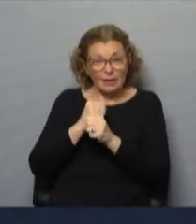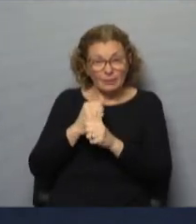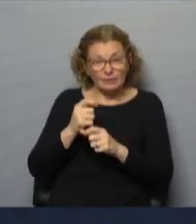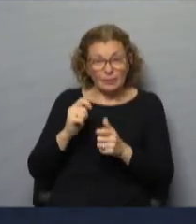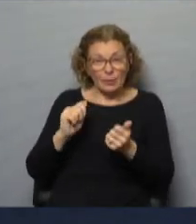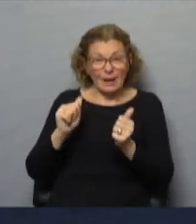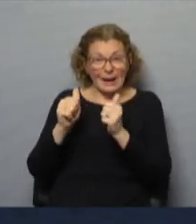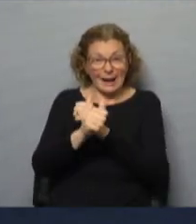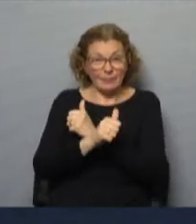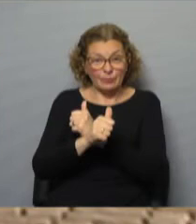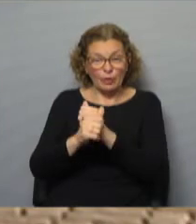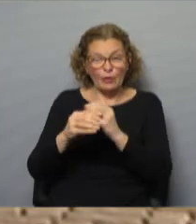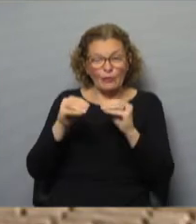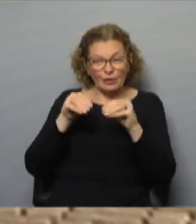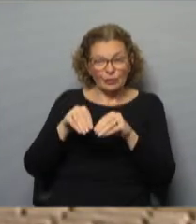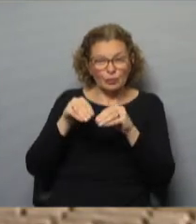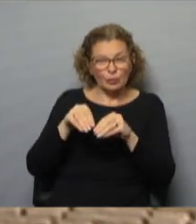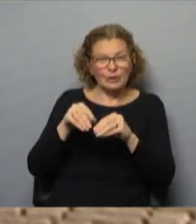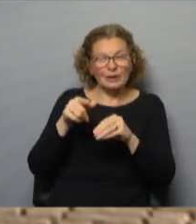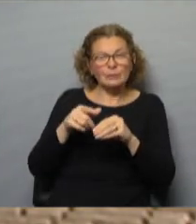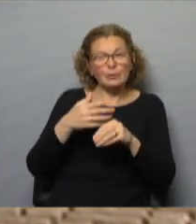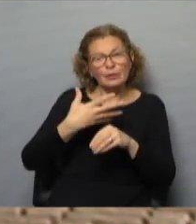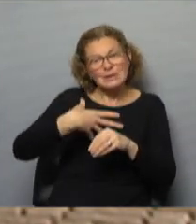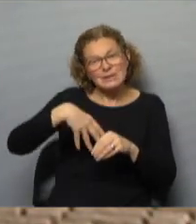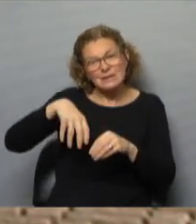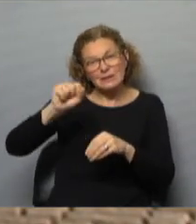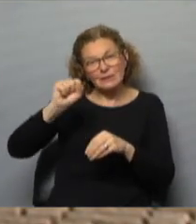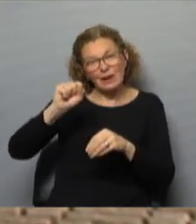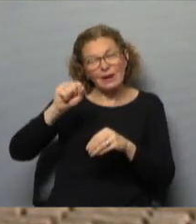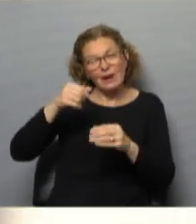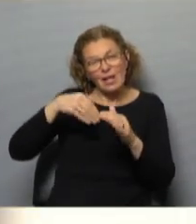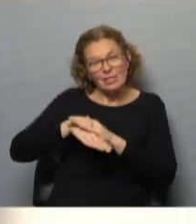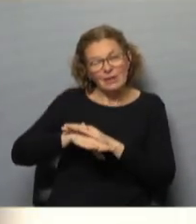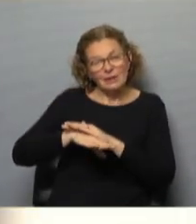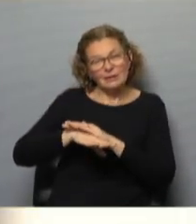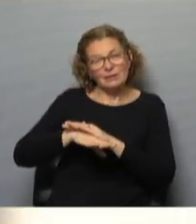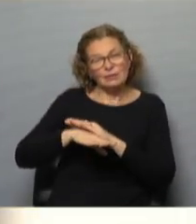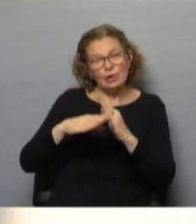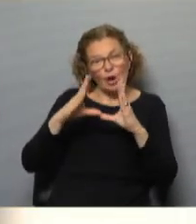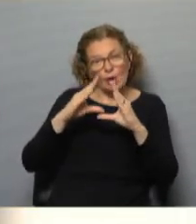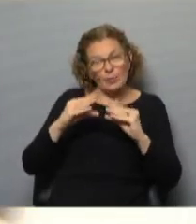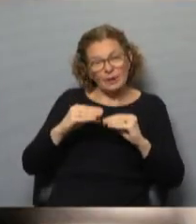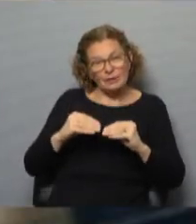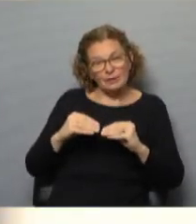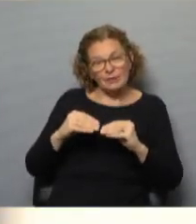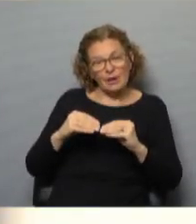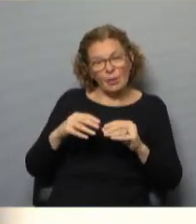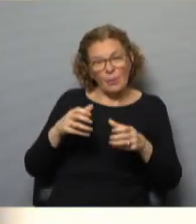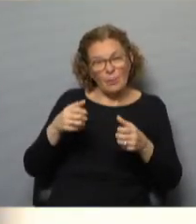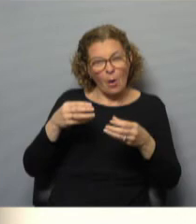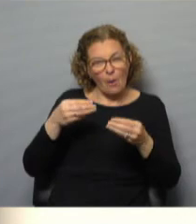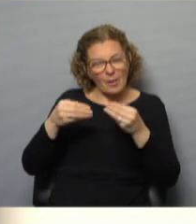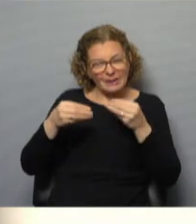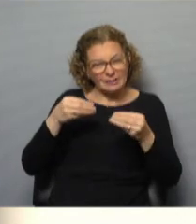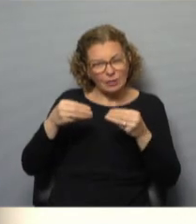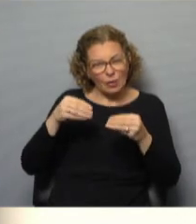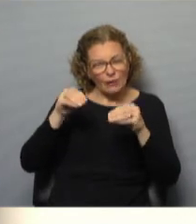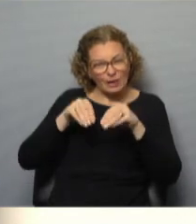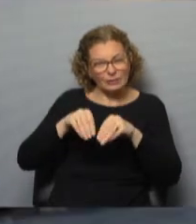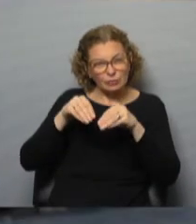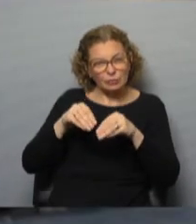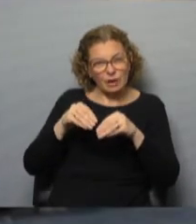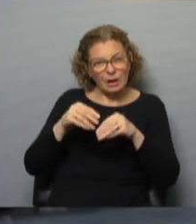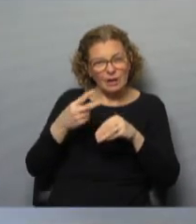cambio en la recolección y poder llevar la recolección a hacerla dentro del predio de la cooperativa con contenedores plásticos además con doble